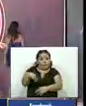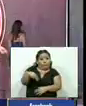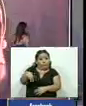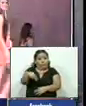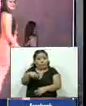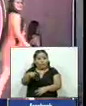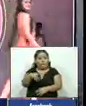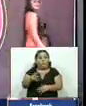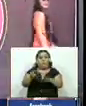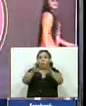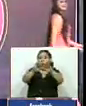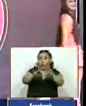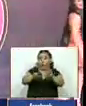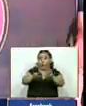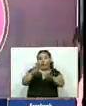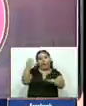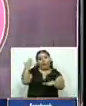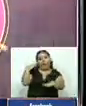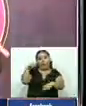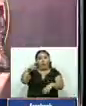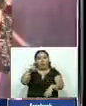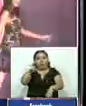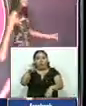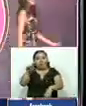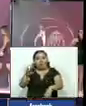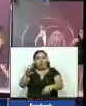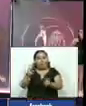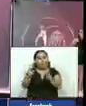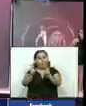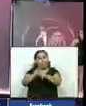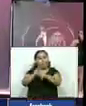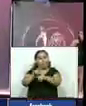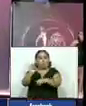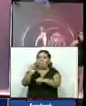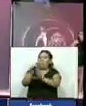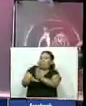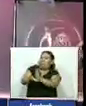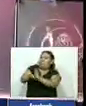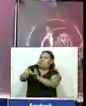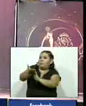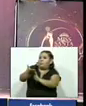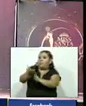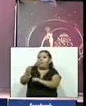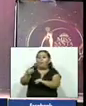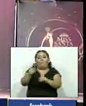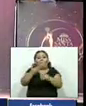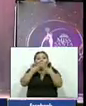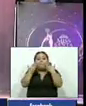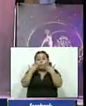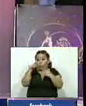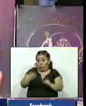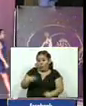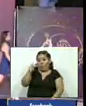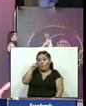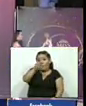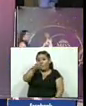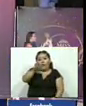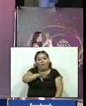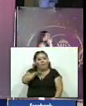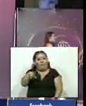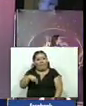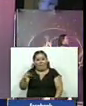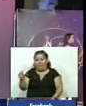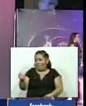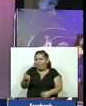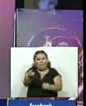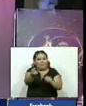con ocho señoritos hoy tenemos 15 o sea esto ha venido creciendo y mejorando hay nada un entusiasmo y tú puedes ver como la familia tecleña ha